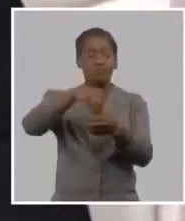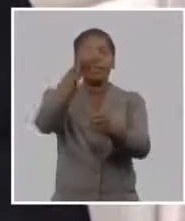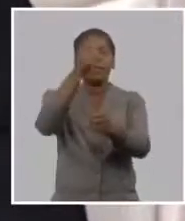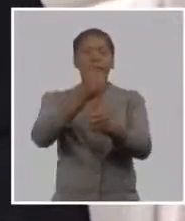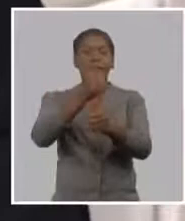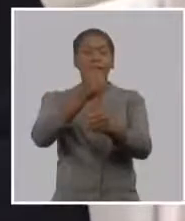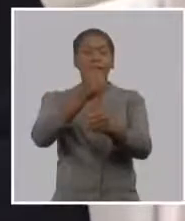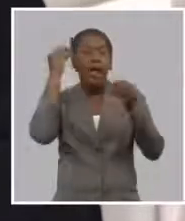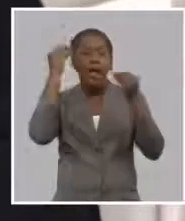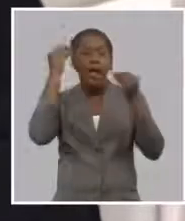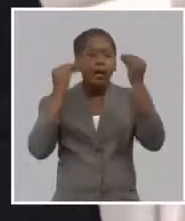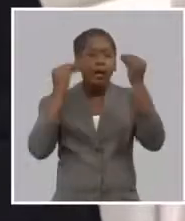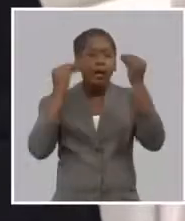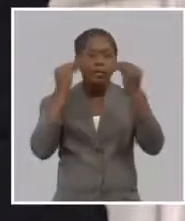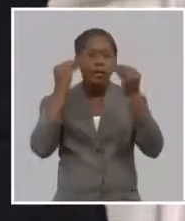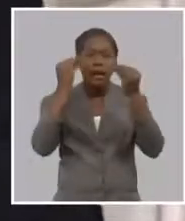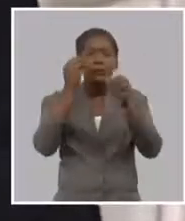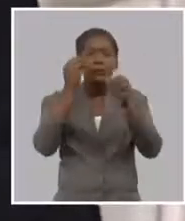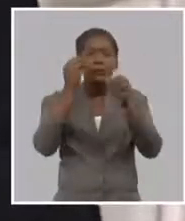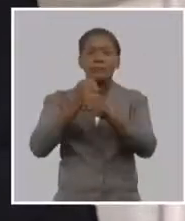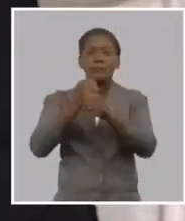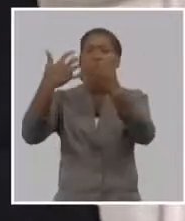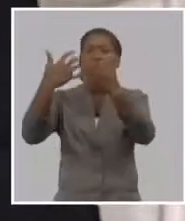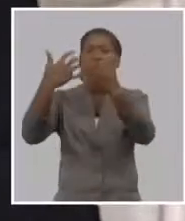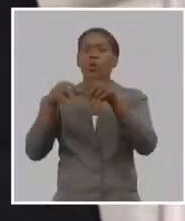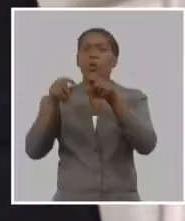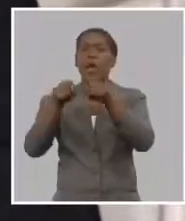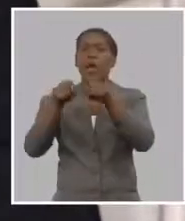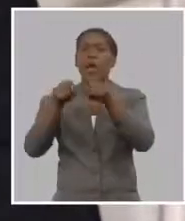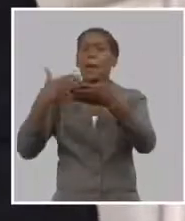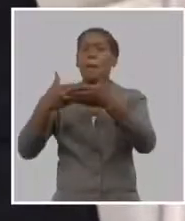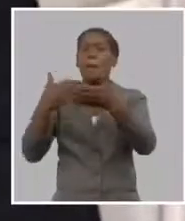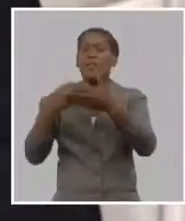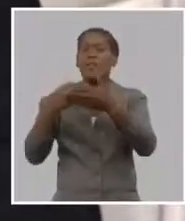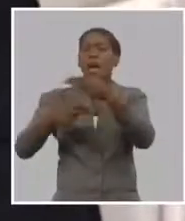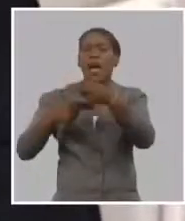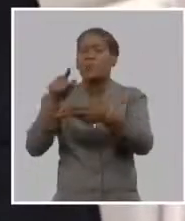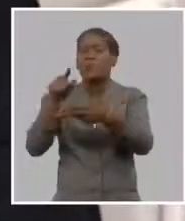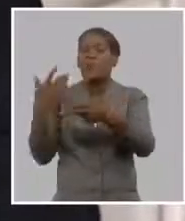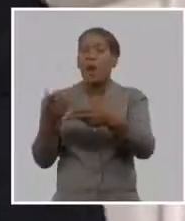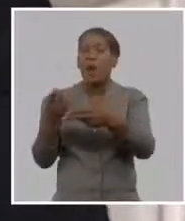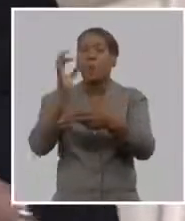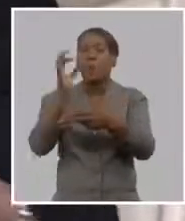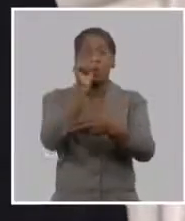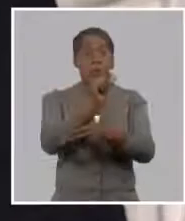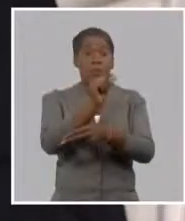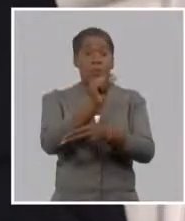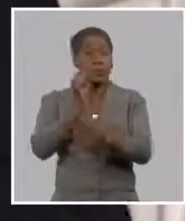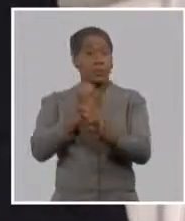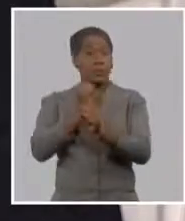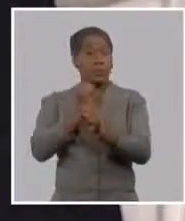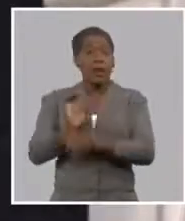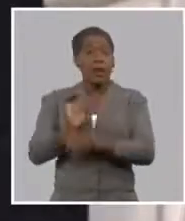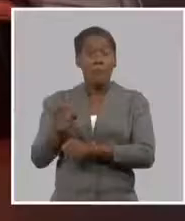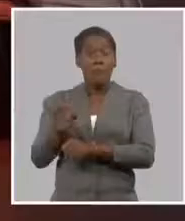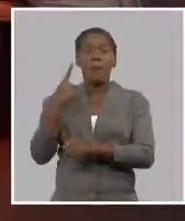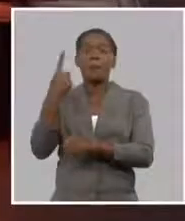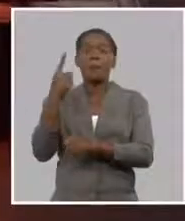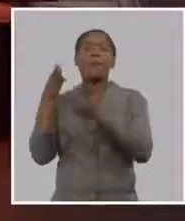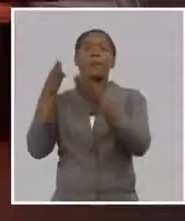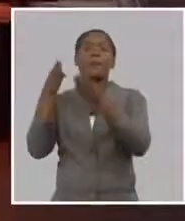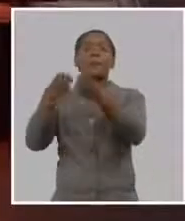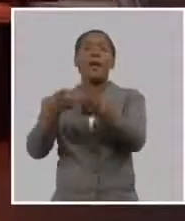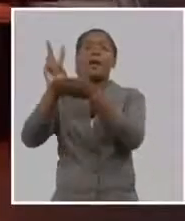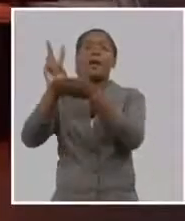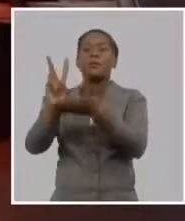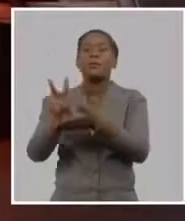días a la semana en algunos lugares permanentes para que ahí se pueda atender a todos los productores de esa área en el área productiva en el